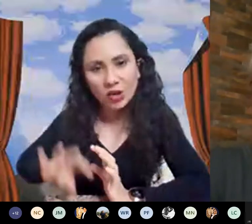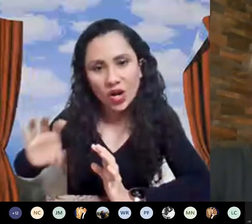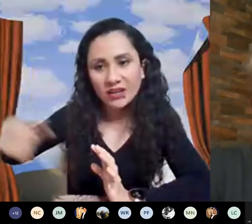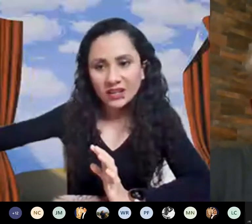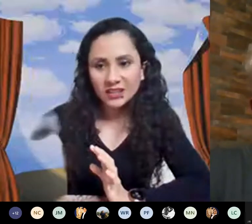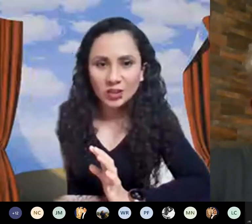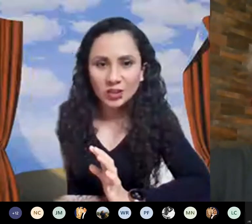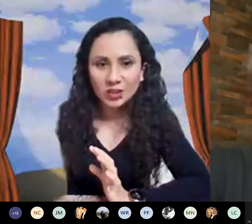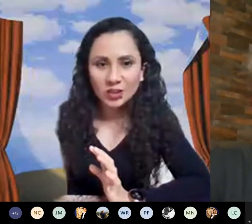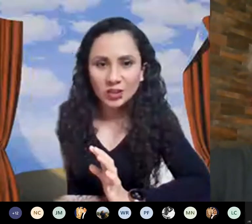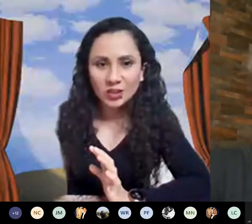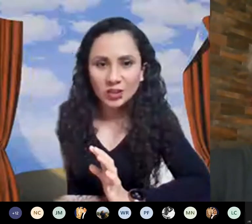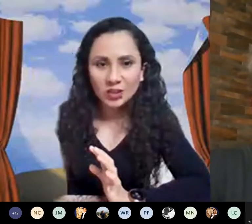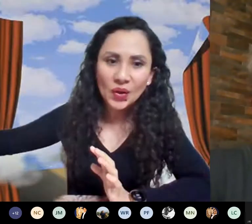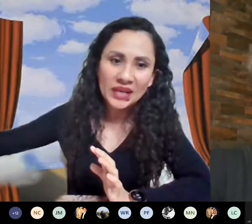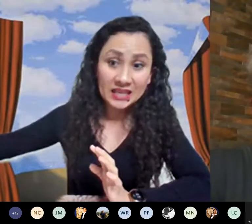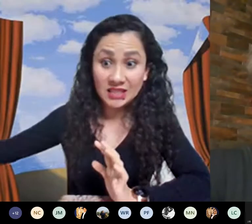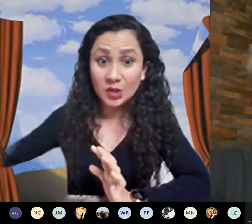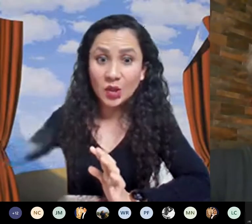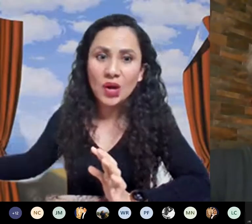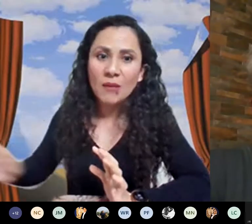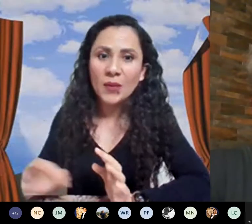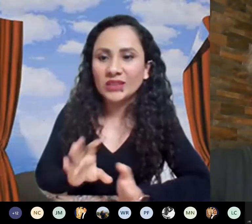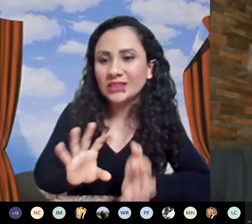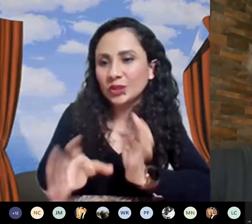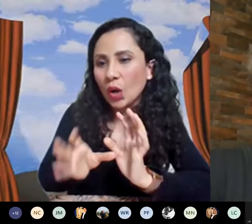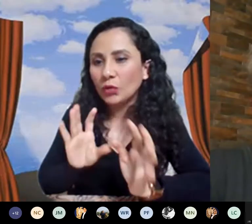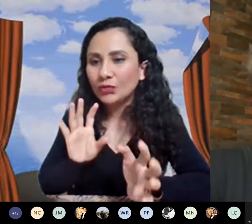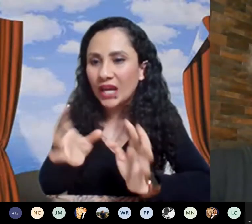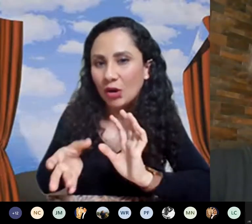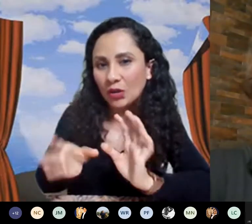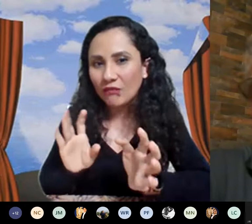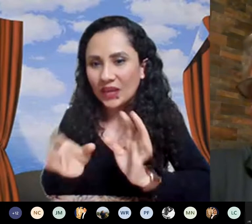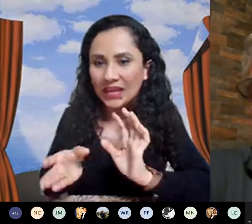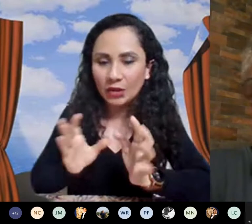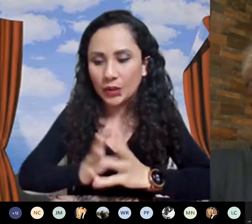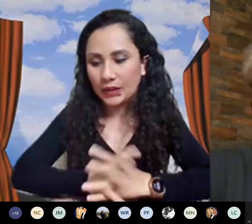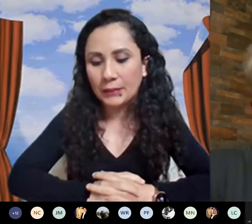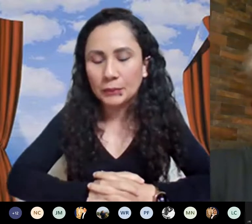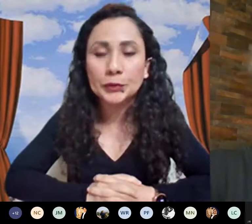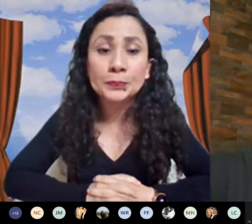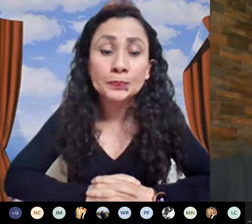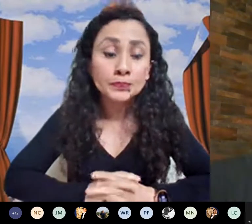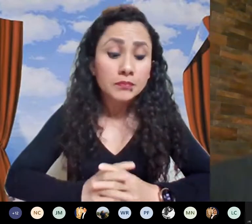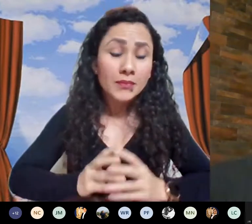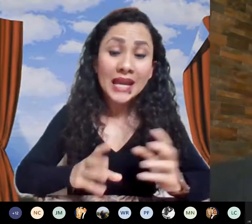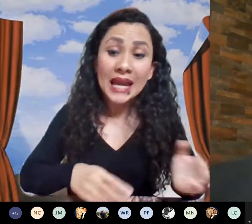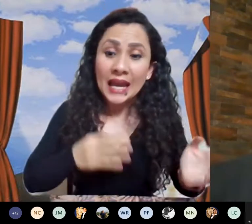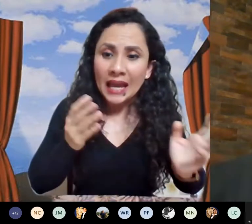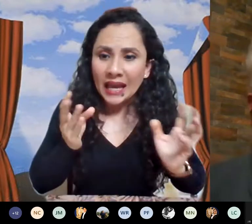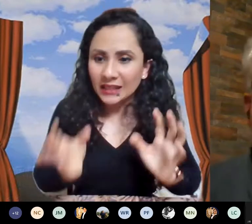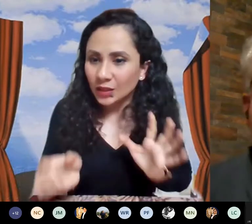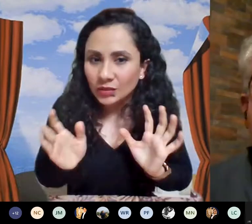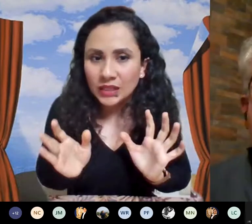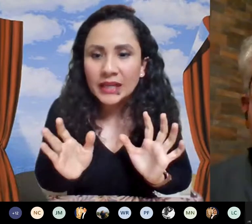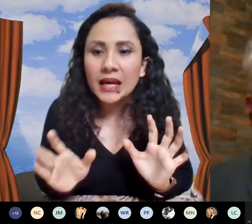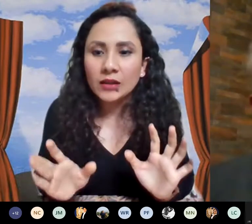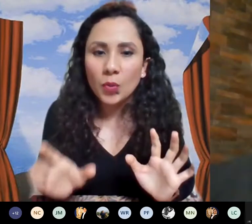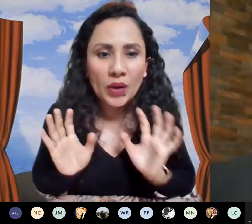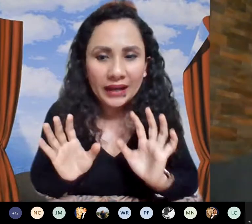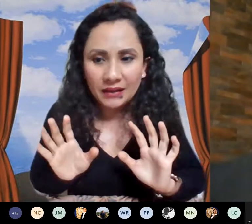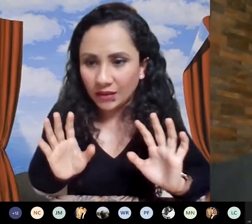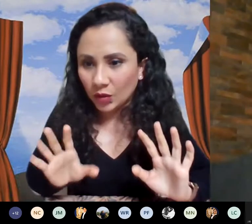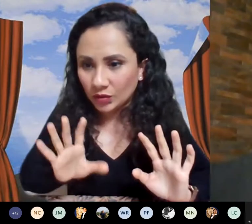en un contenedor y si no abre otro y así pero necesito como un decodificador digamos esos